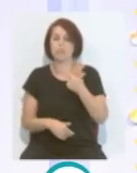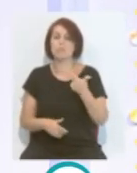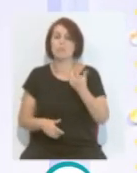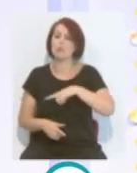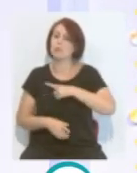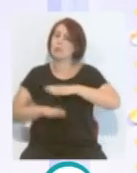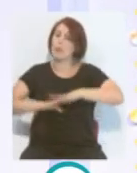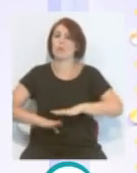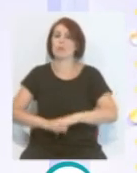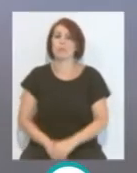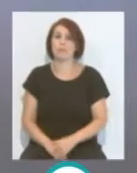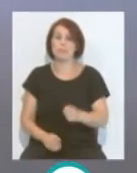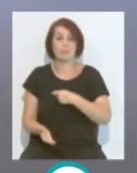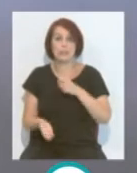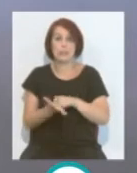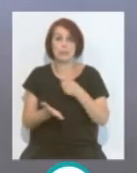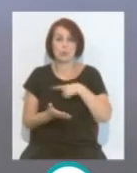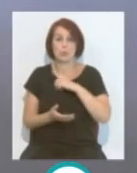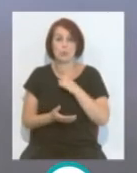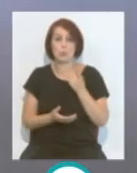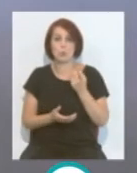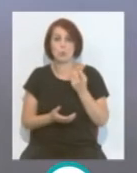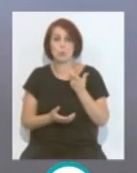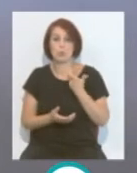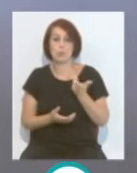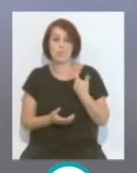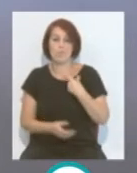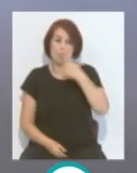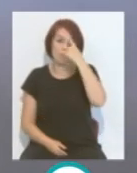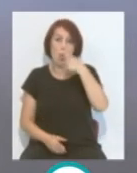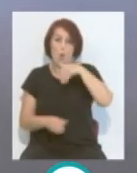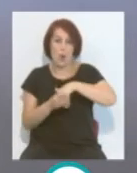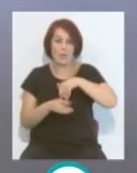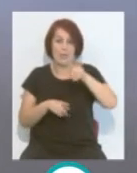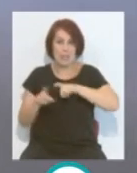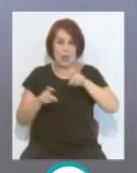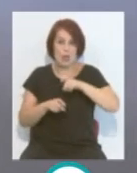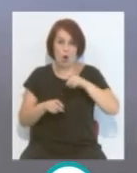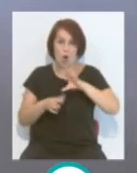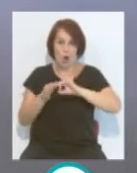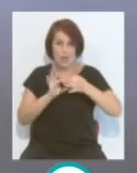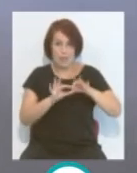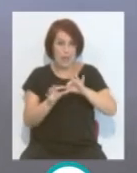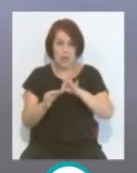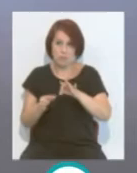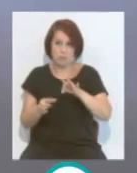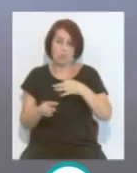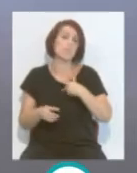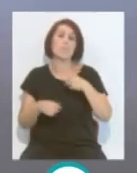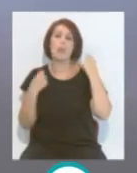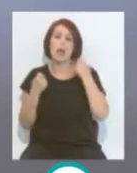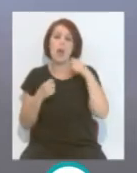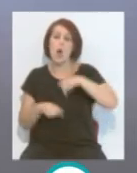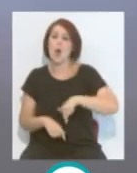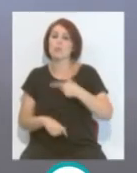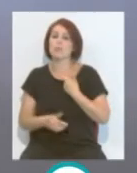nos quedamos. Y rápidamente vamos a quedarnos también con la convocatoria de la selección olímpica, que se ha dado a conocer en el día de hoy, después